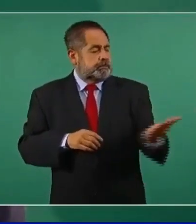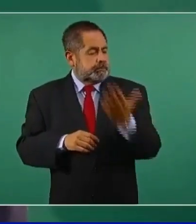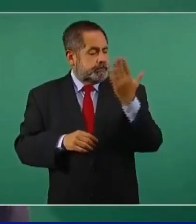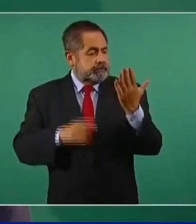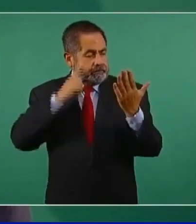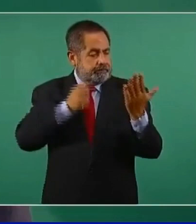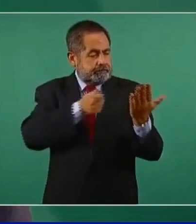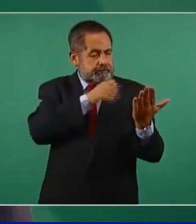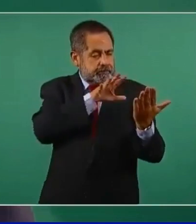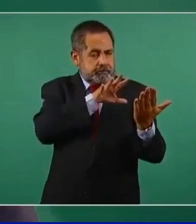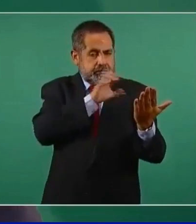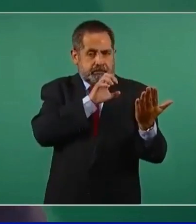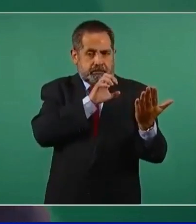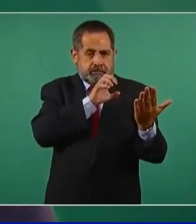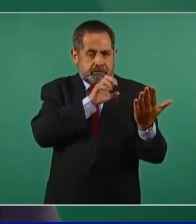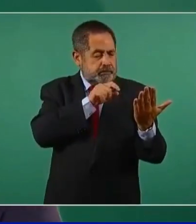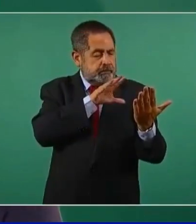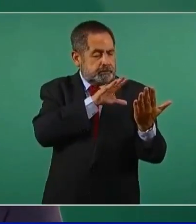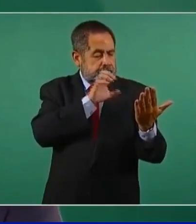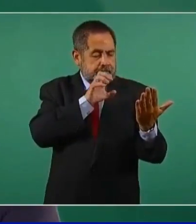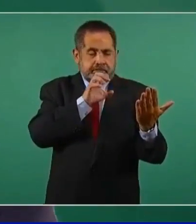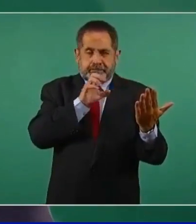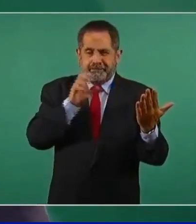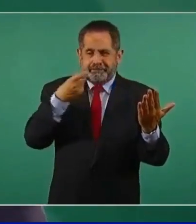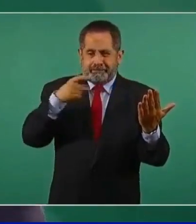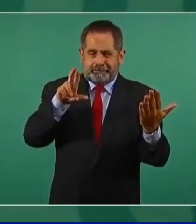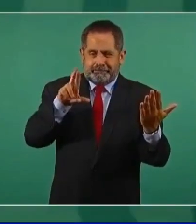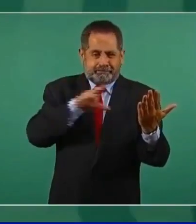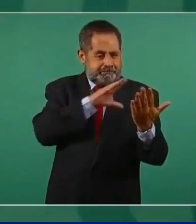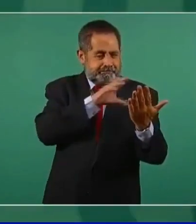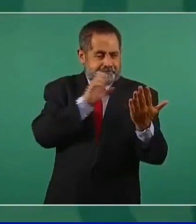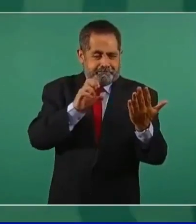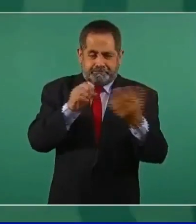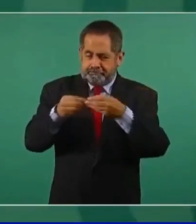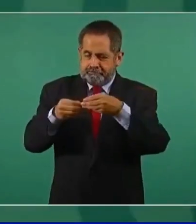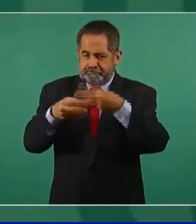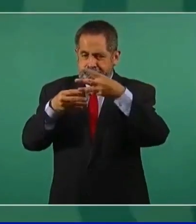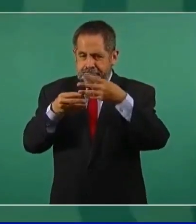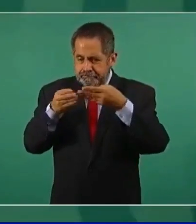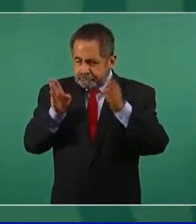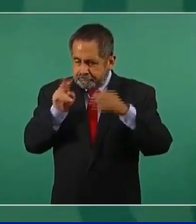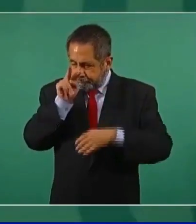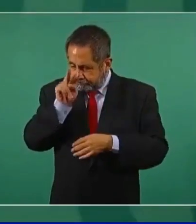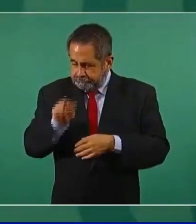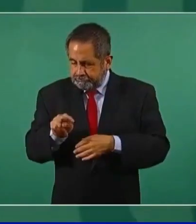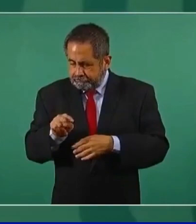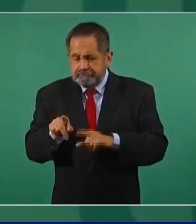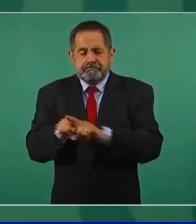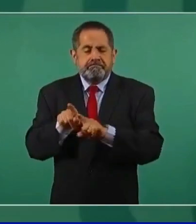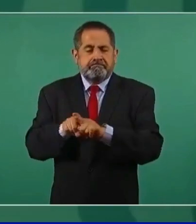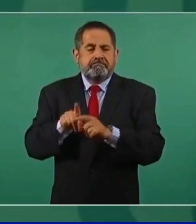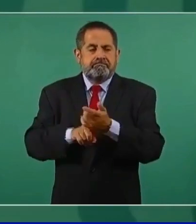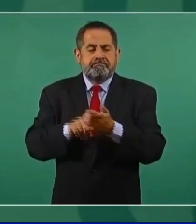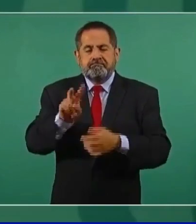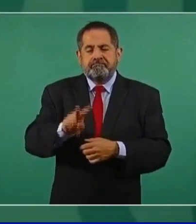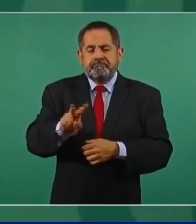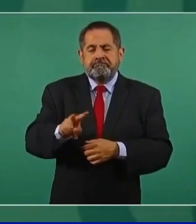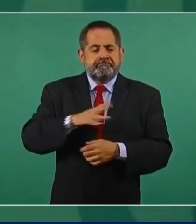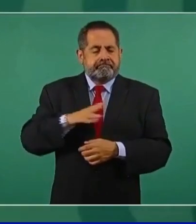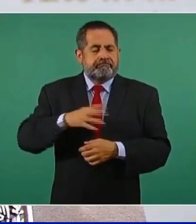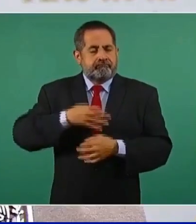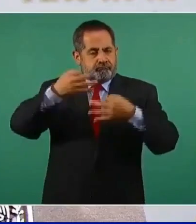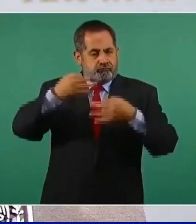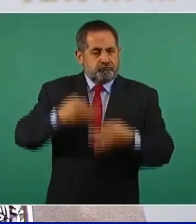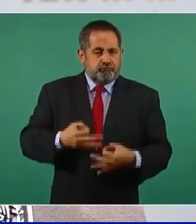certificado y con el código QR se retoma el registro de la base de datos del